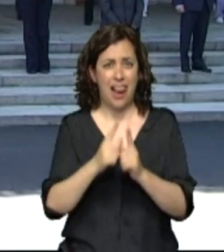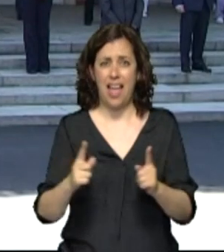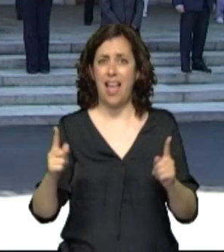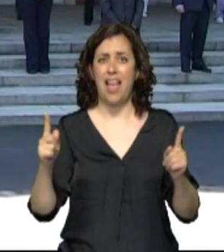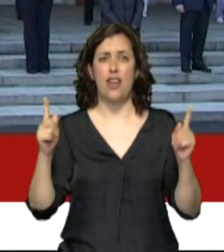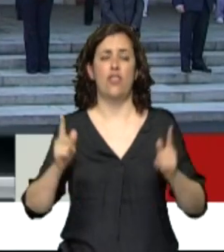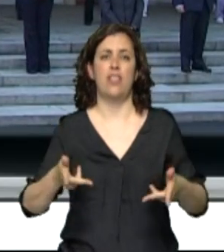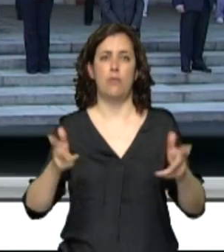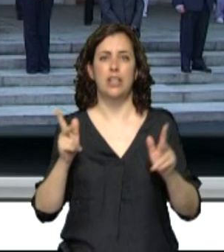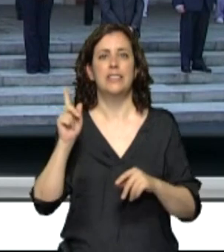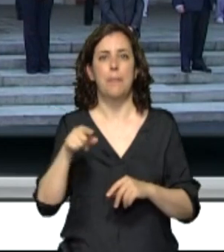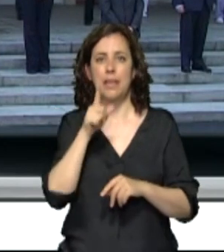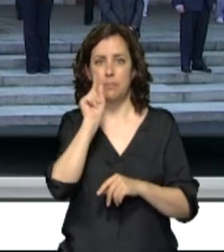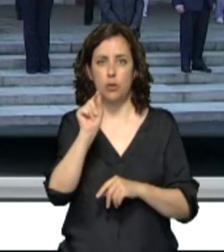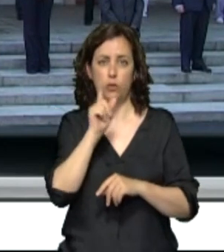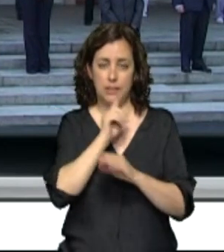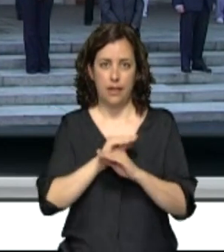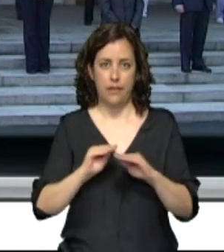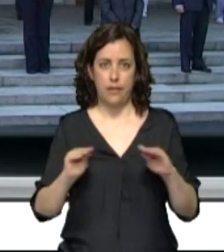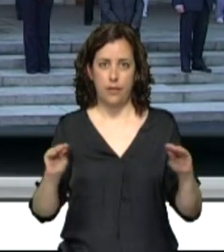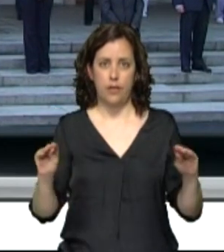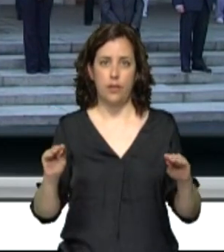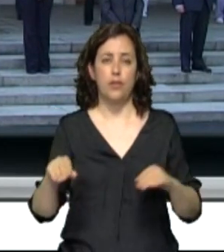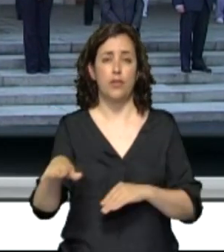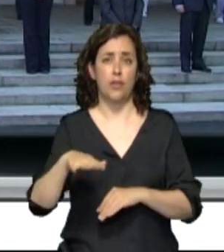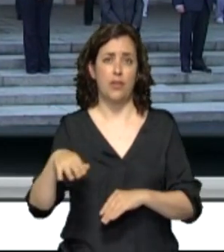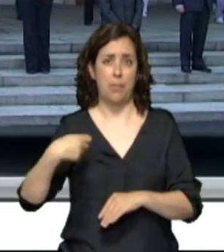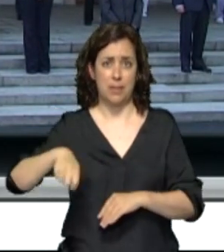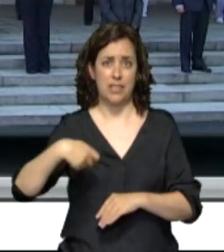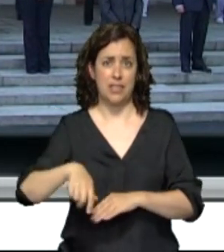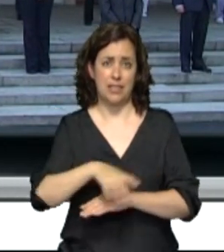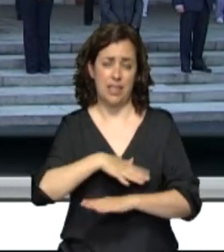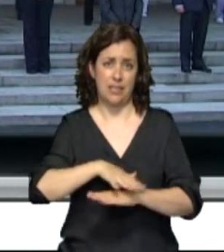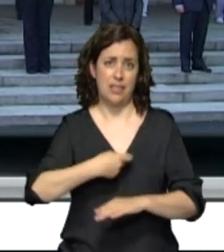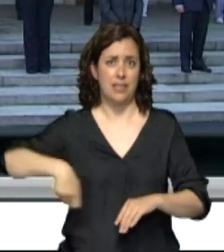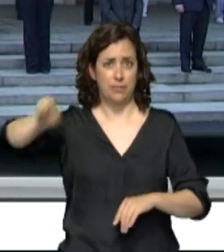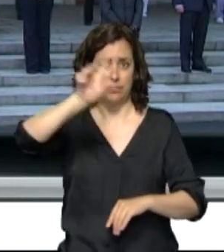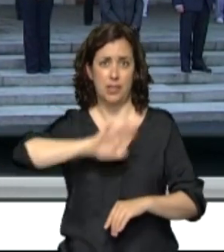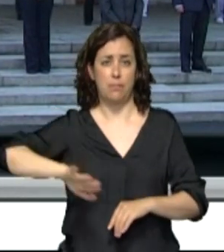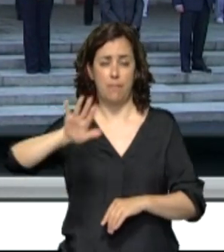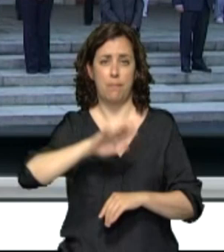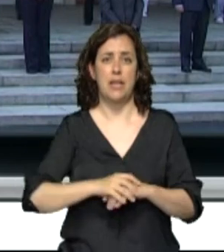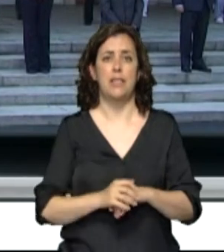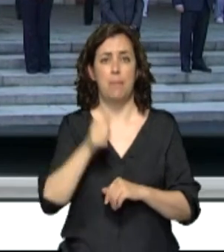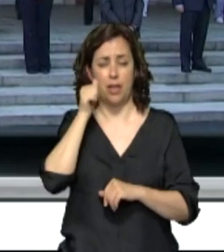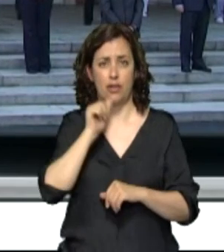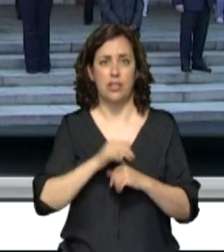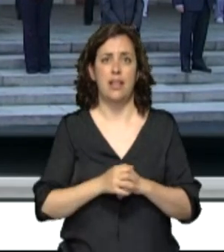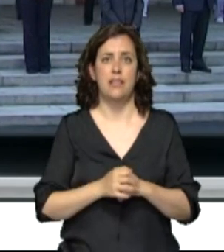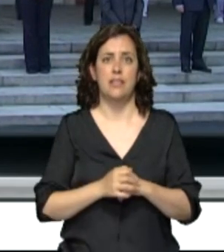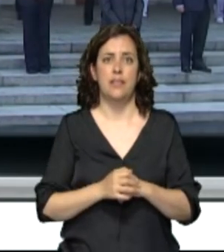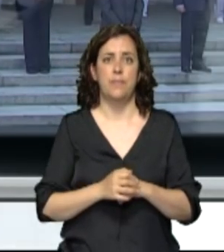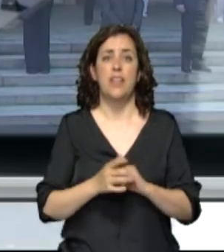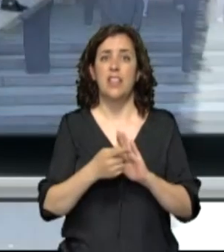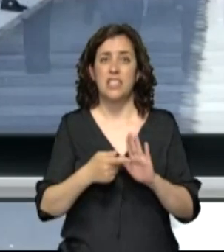solemne también en Moncloa presidido por Pedro Sánchez. Una vez que termine la desescalada está previsto un gran acto de